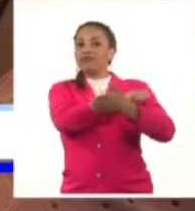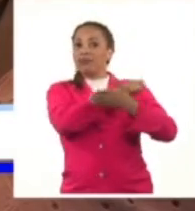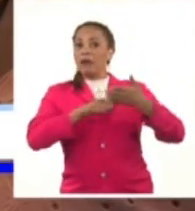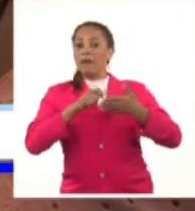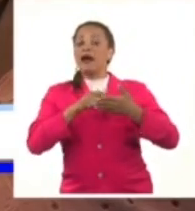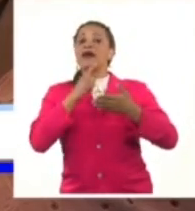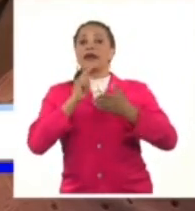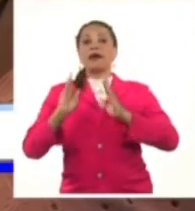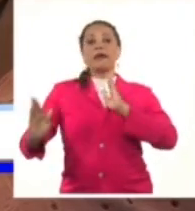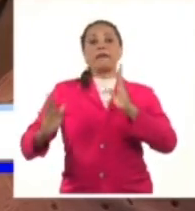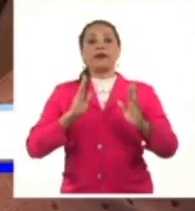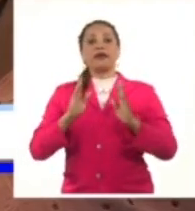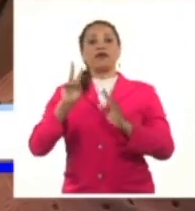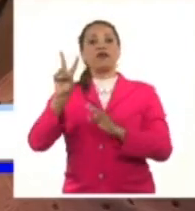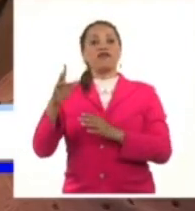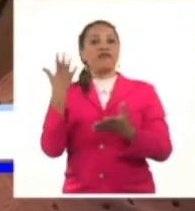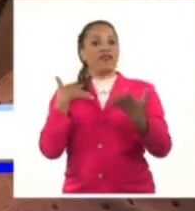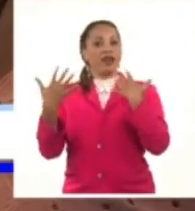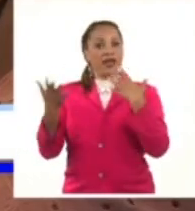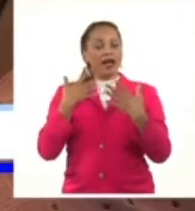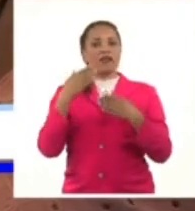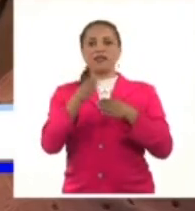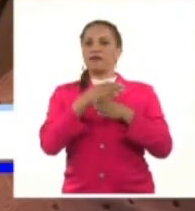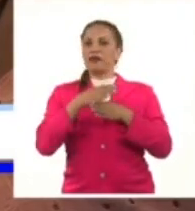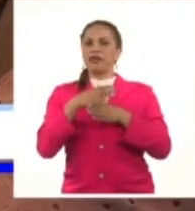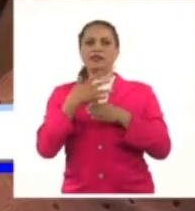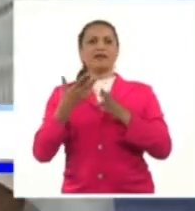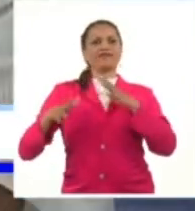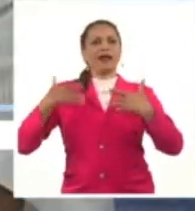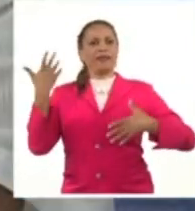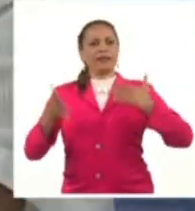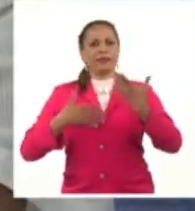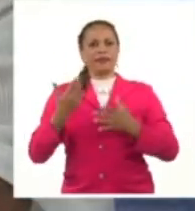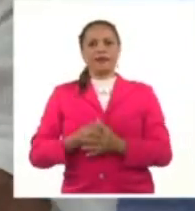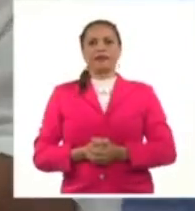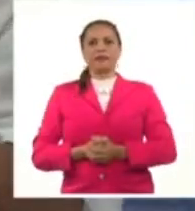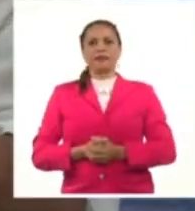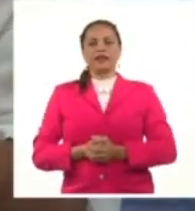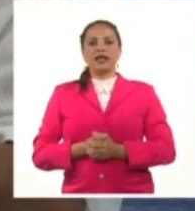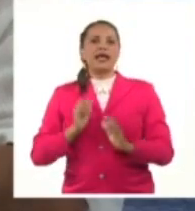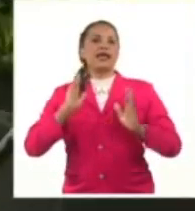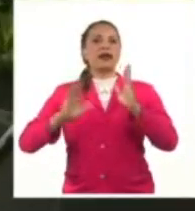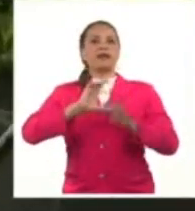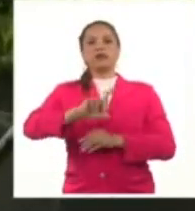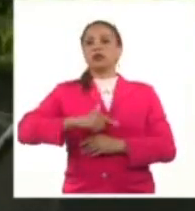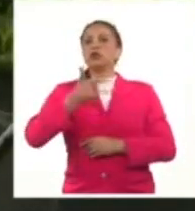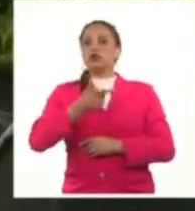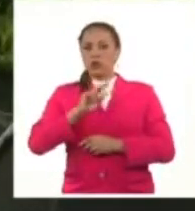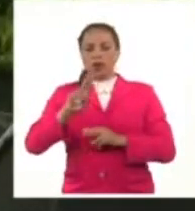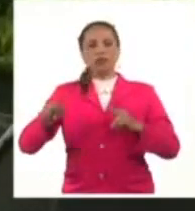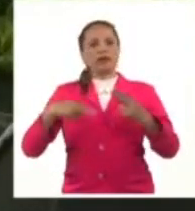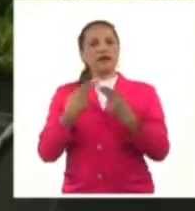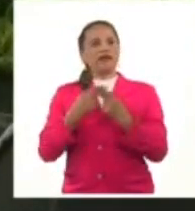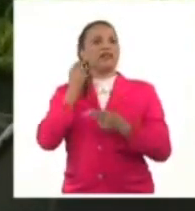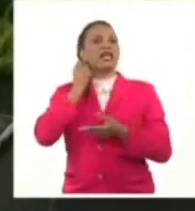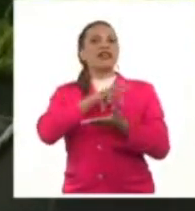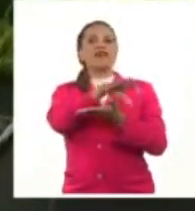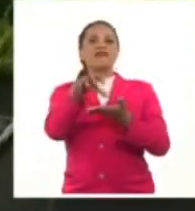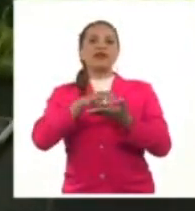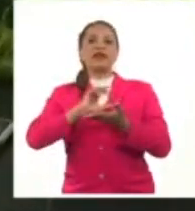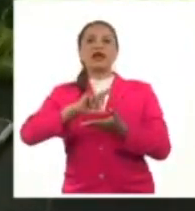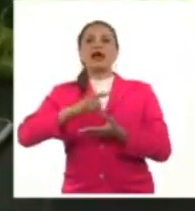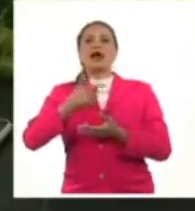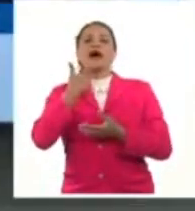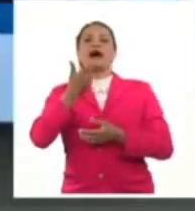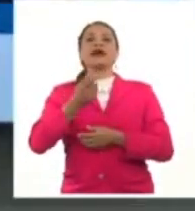periodo cuenta con variadas opciones recreativas. En el ámbito cultural se retomarán eventos como la Feria Arte en la Rampa,